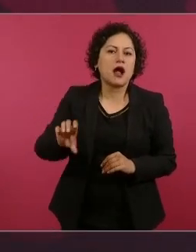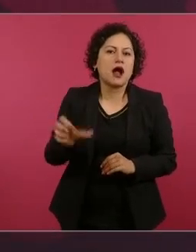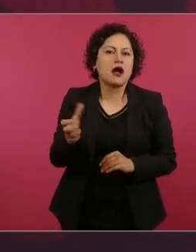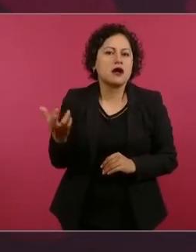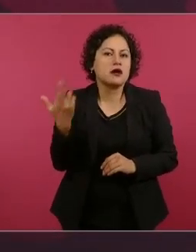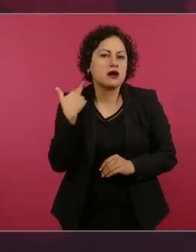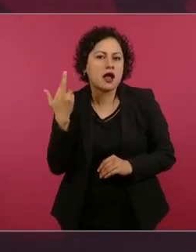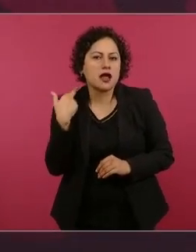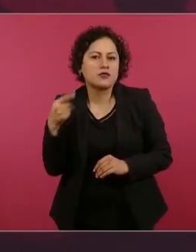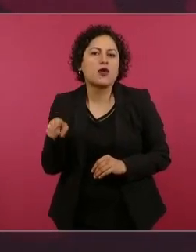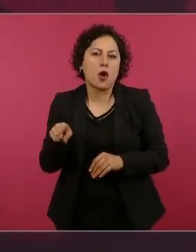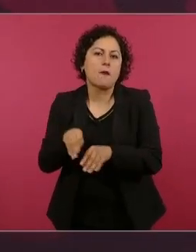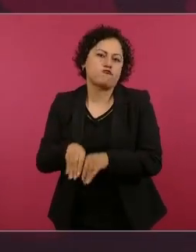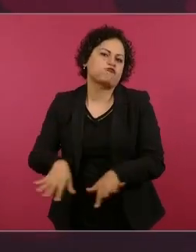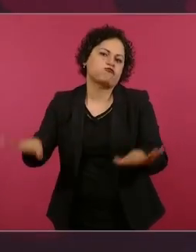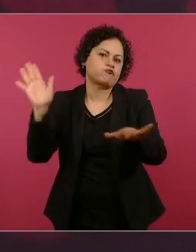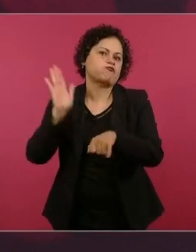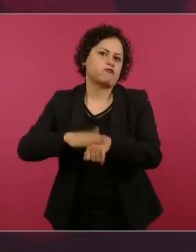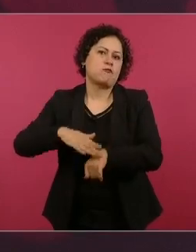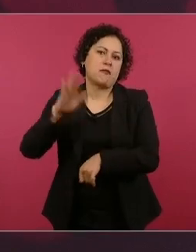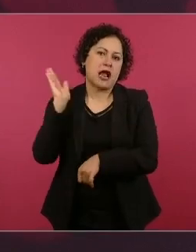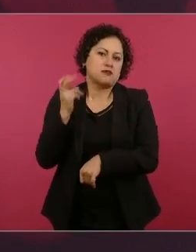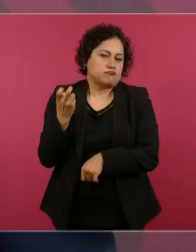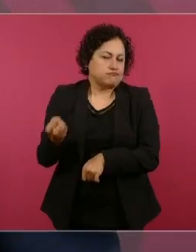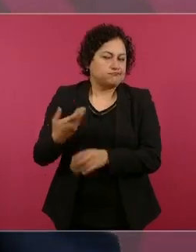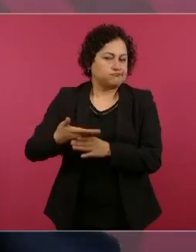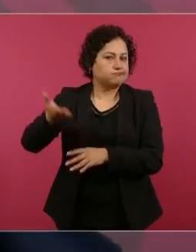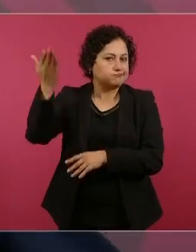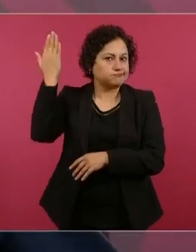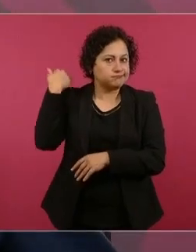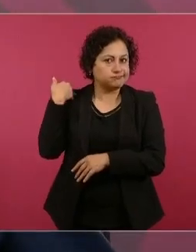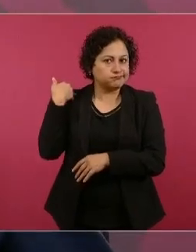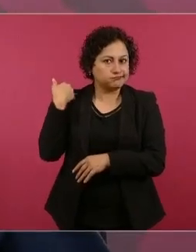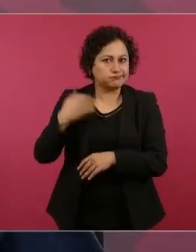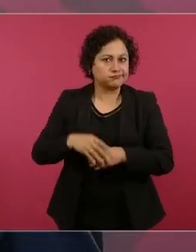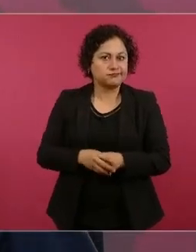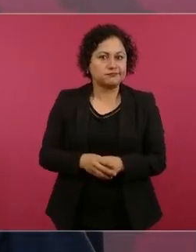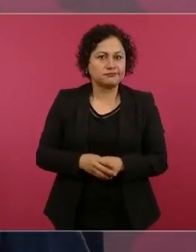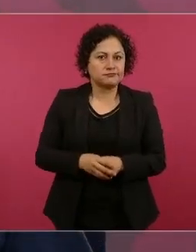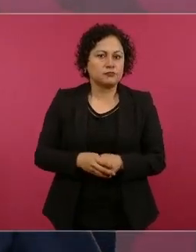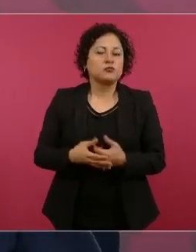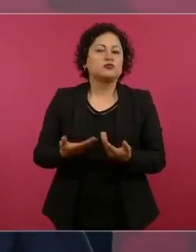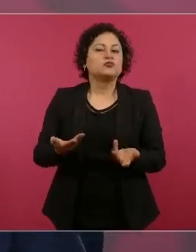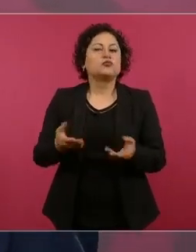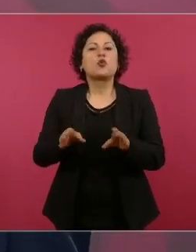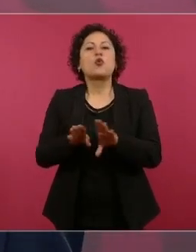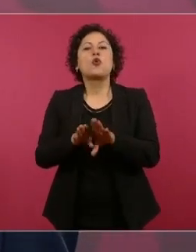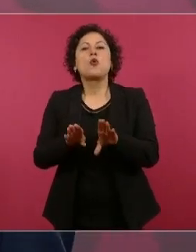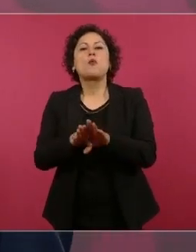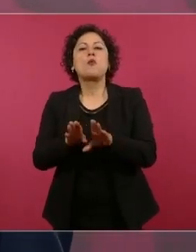un servicio social que